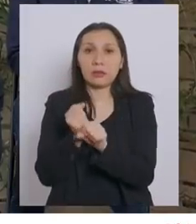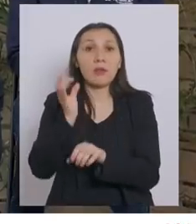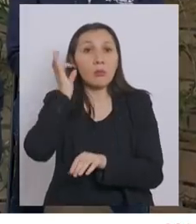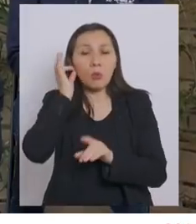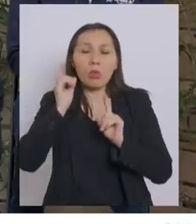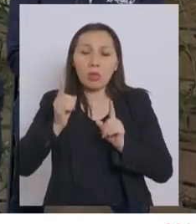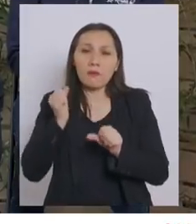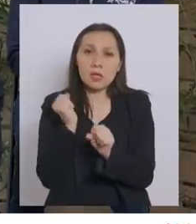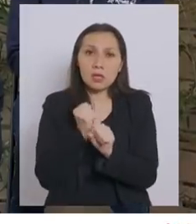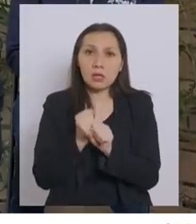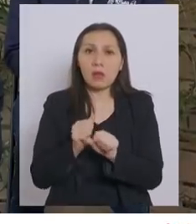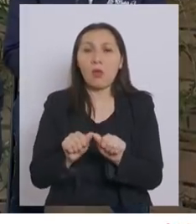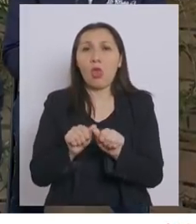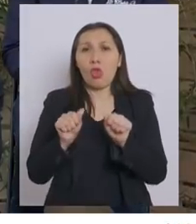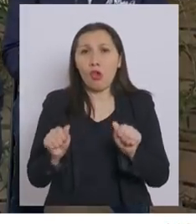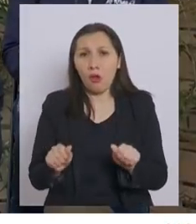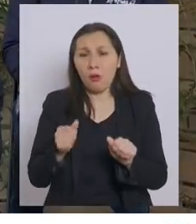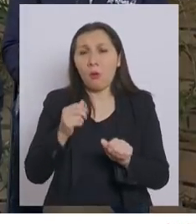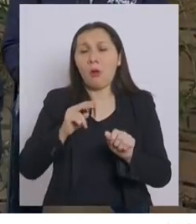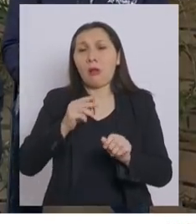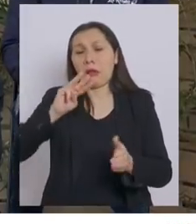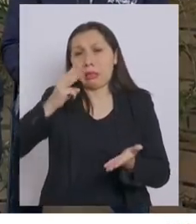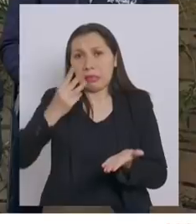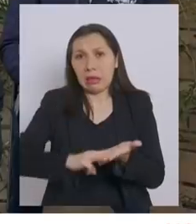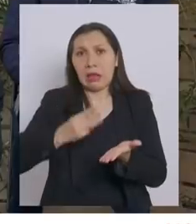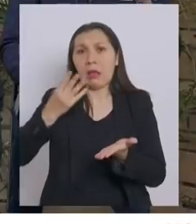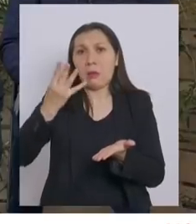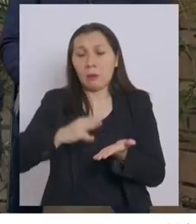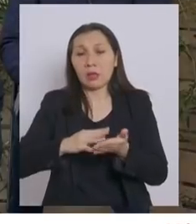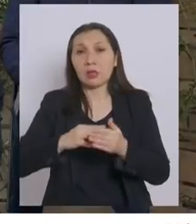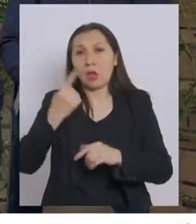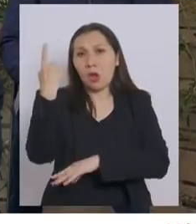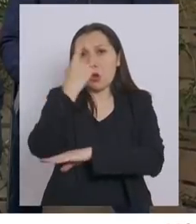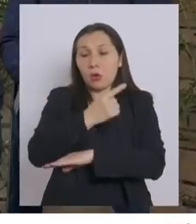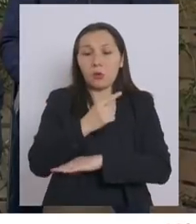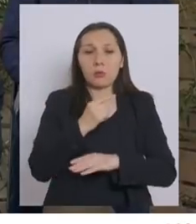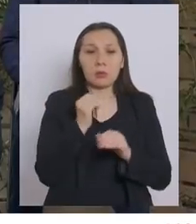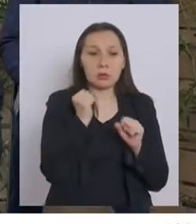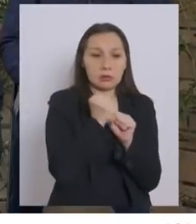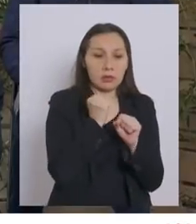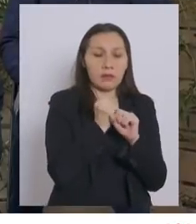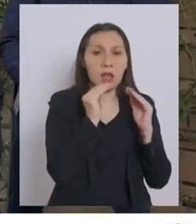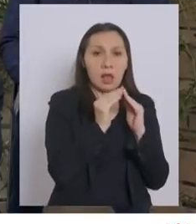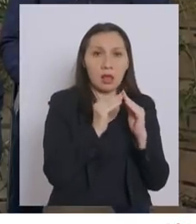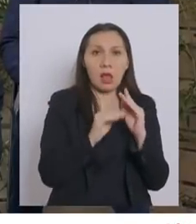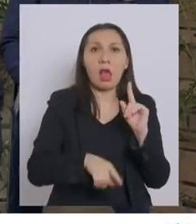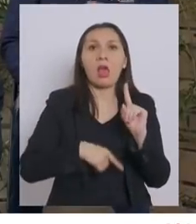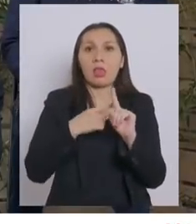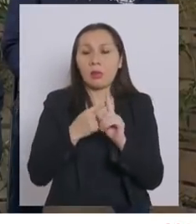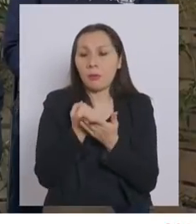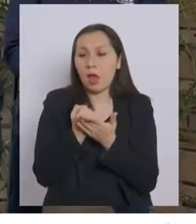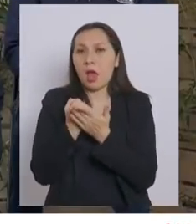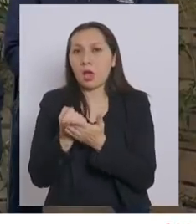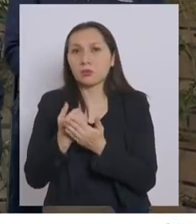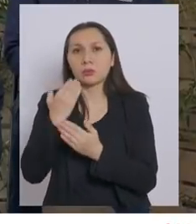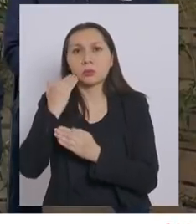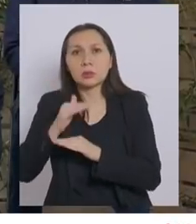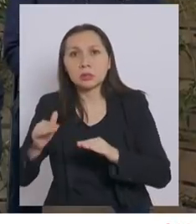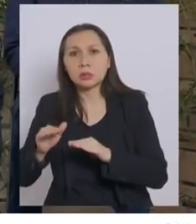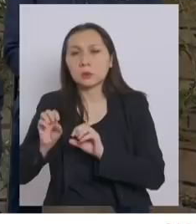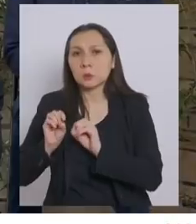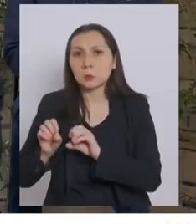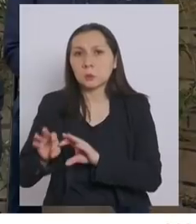tuvieron que trabajar ya no doble, triple o cuatro jornadas porque además de trabajar en sus hogares tenían que ayudar a sus niños